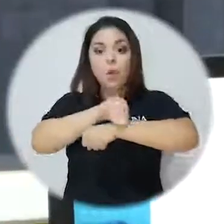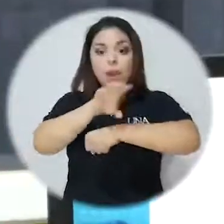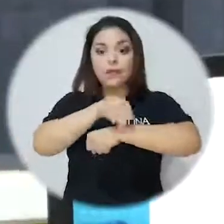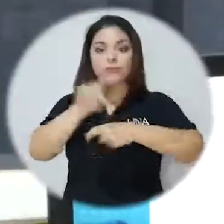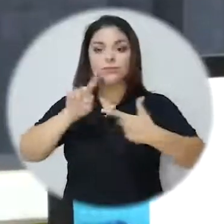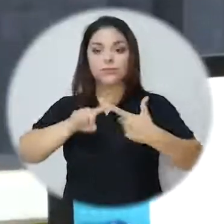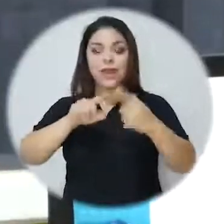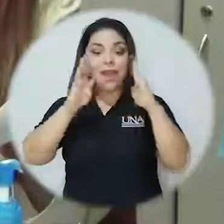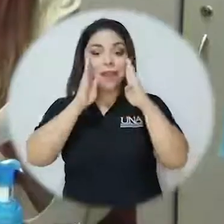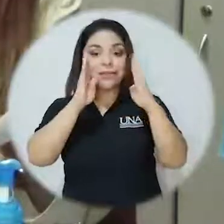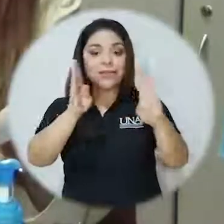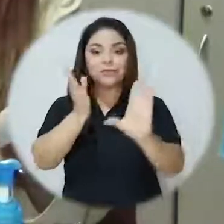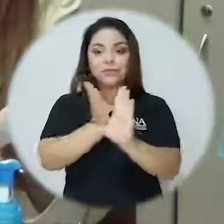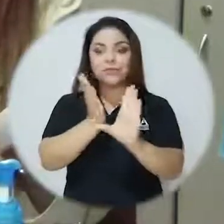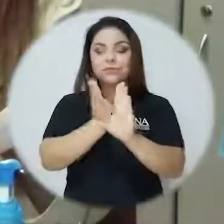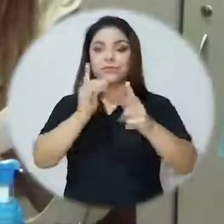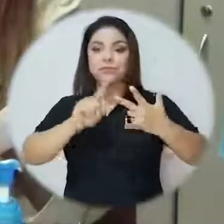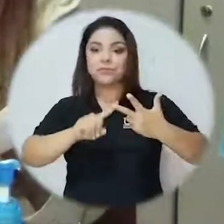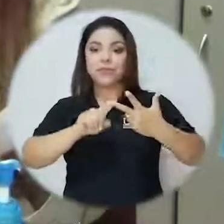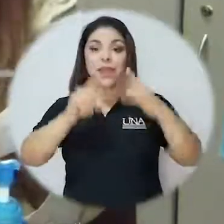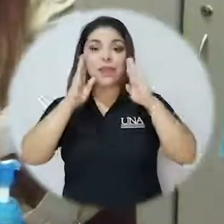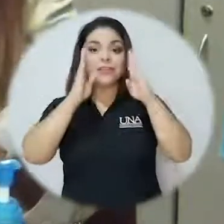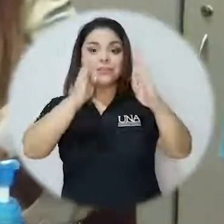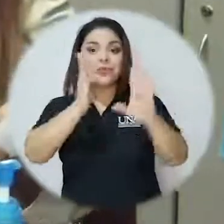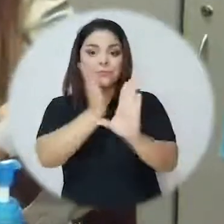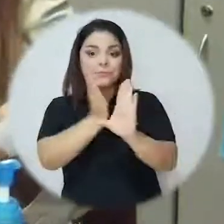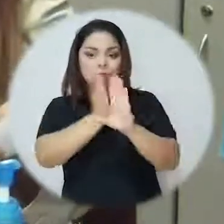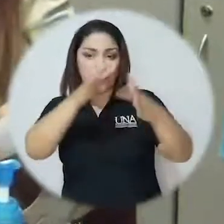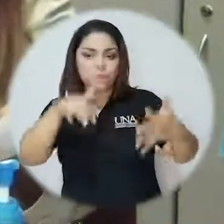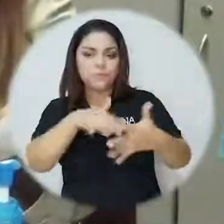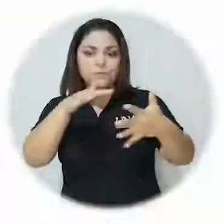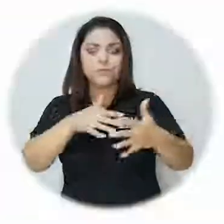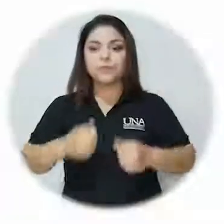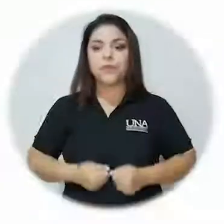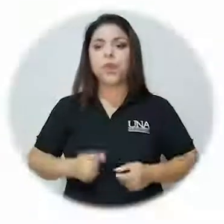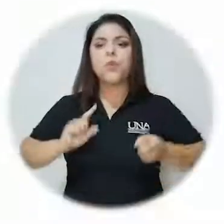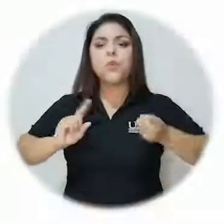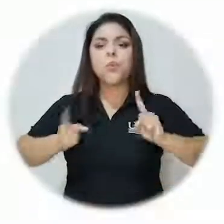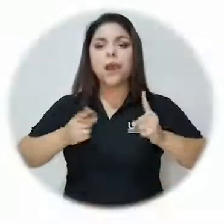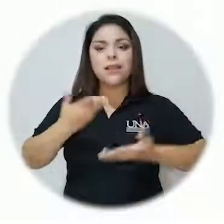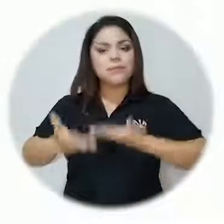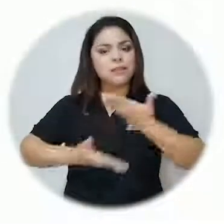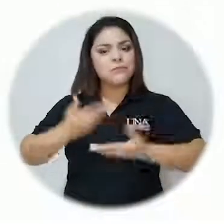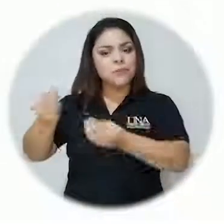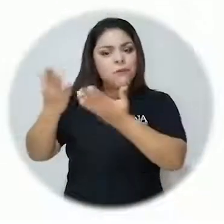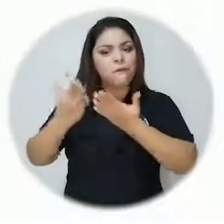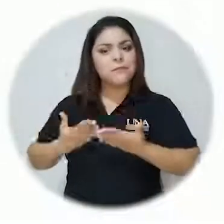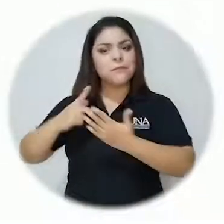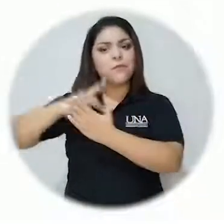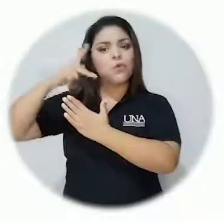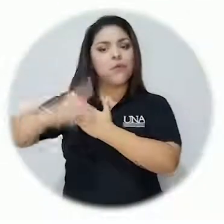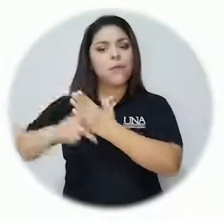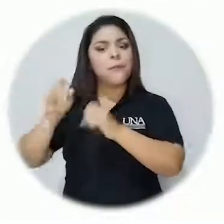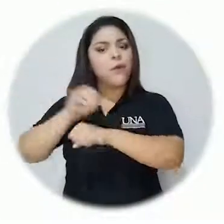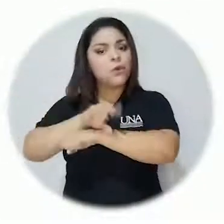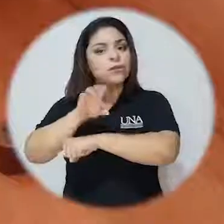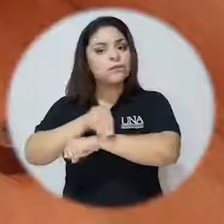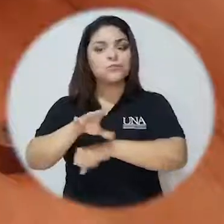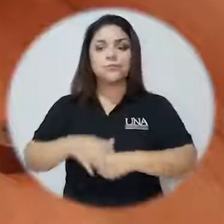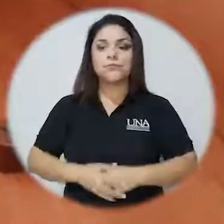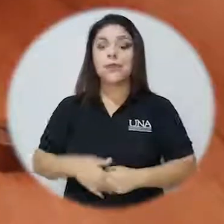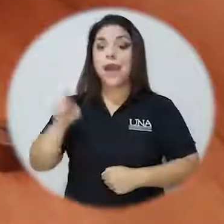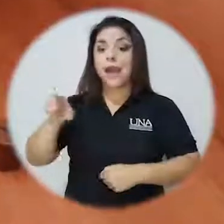Orientación, Atención Psicológica y Atención Psicopedagógica. ¿Y qué servicios me ofrece el programa de orientación?